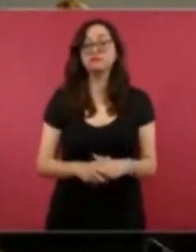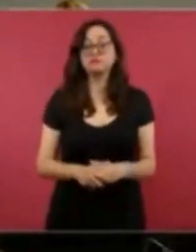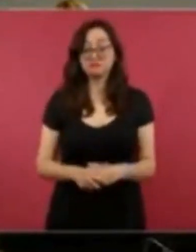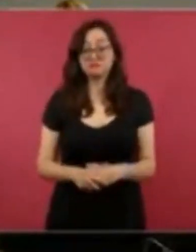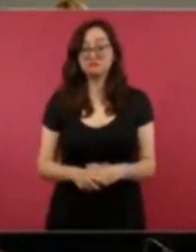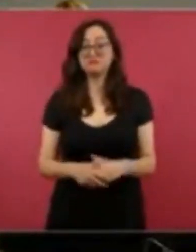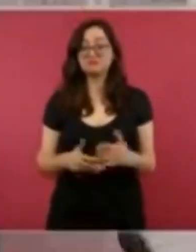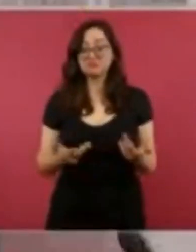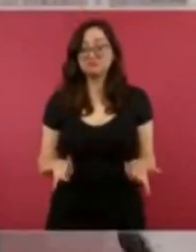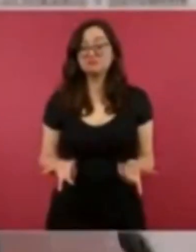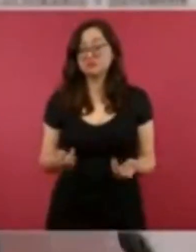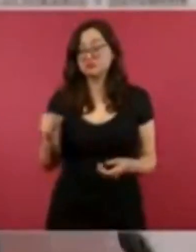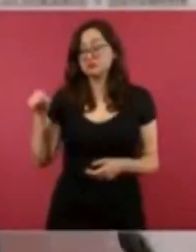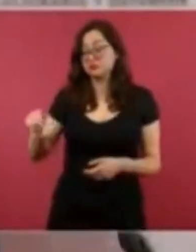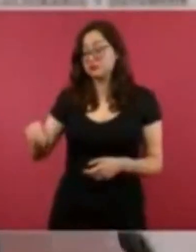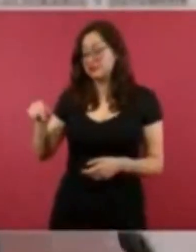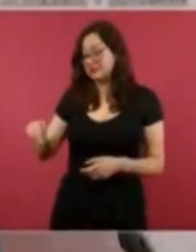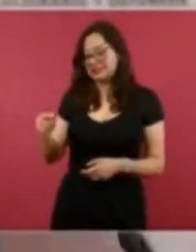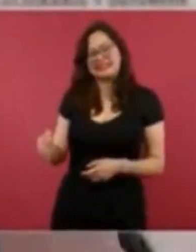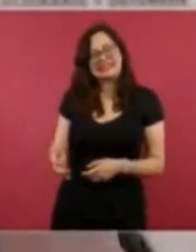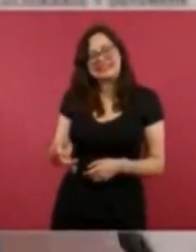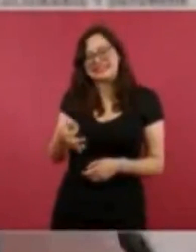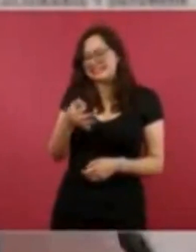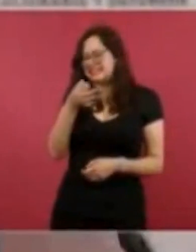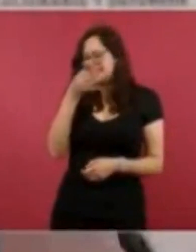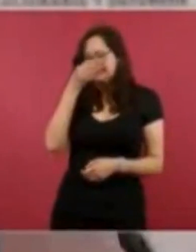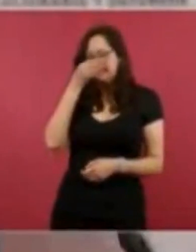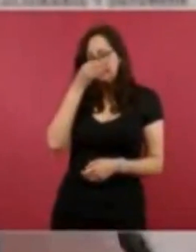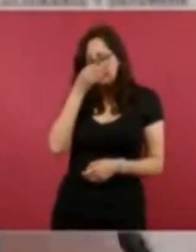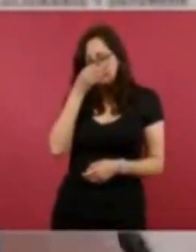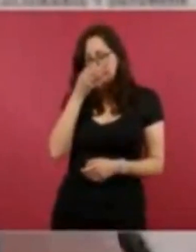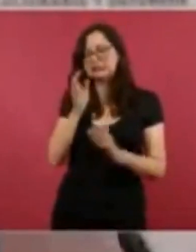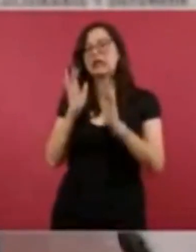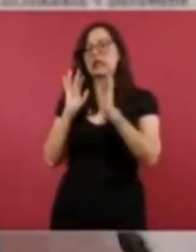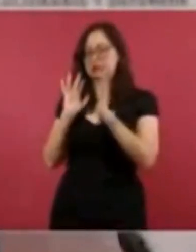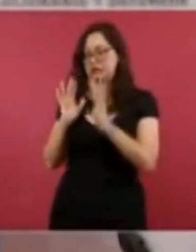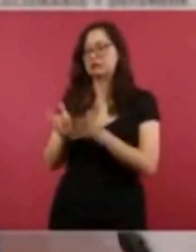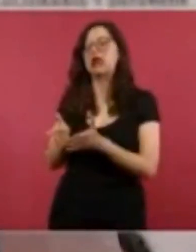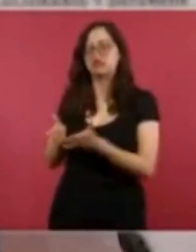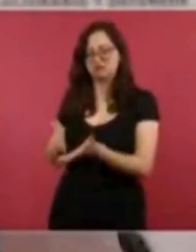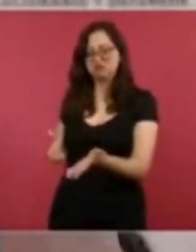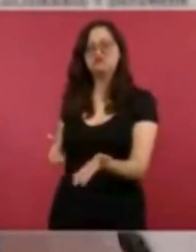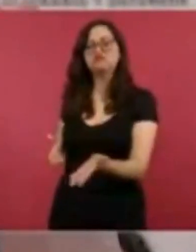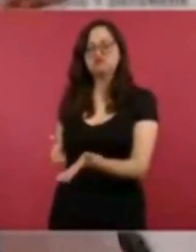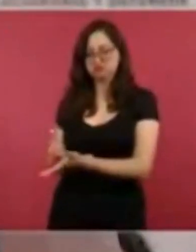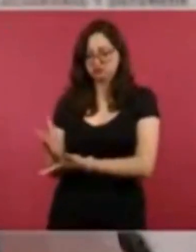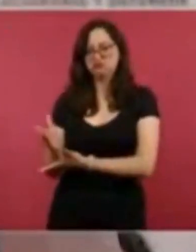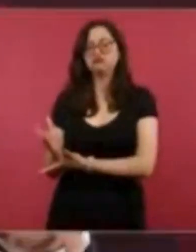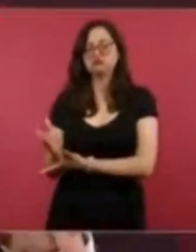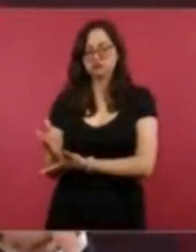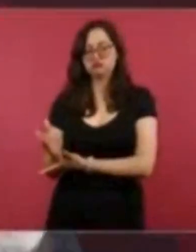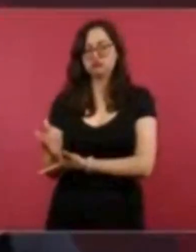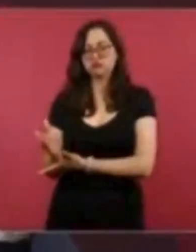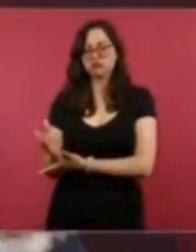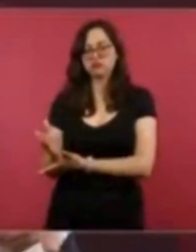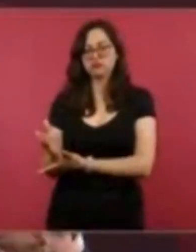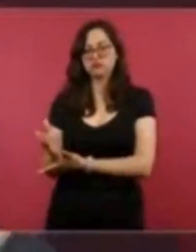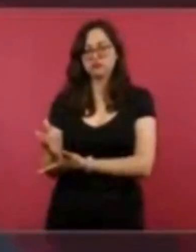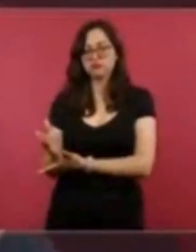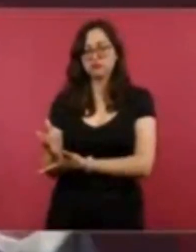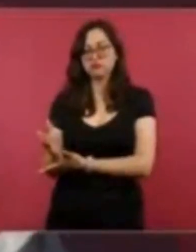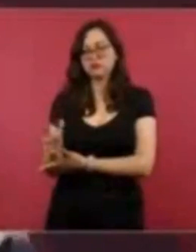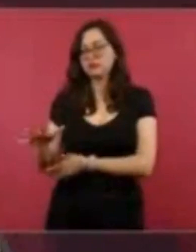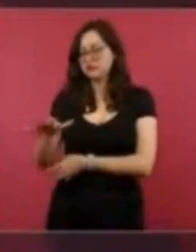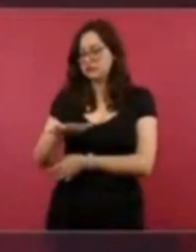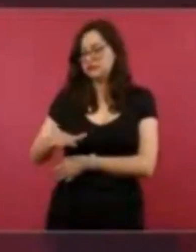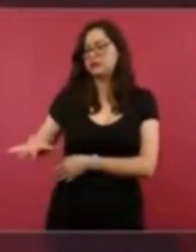en Pasta de Conchos, ya lo dijo la secretaria, estamos ya, se encontró en la boca